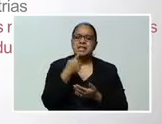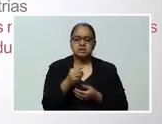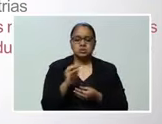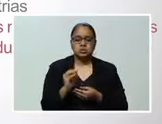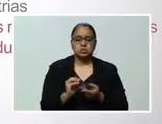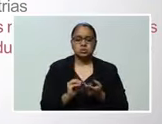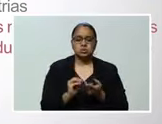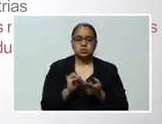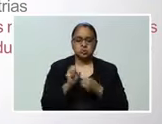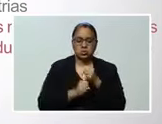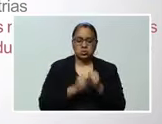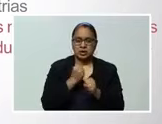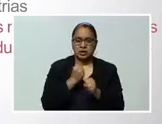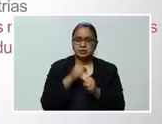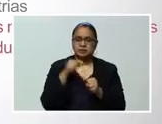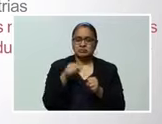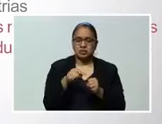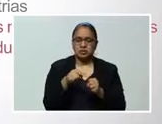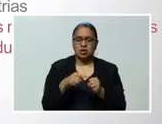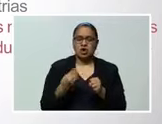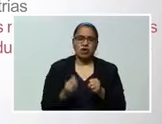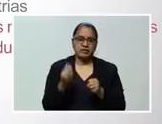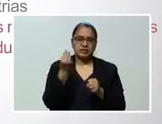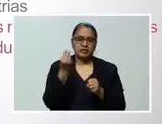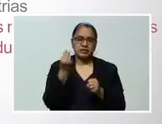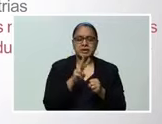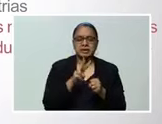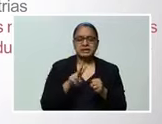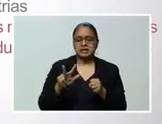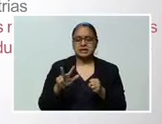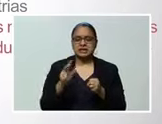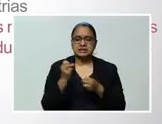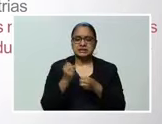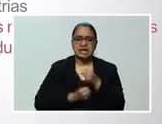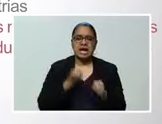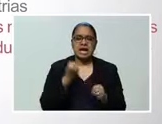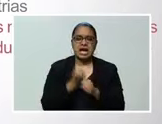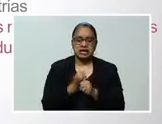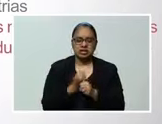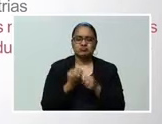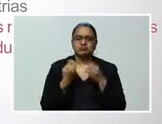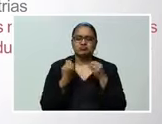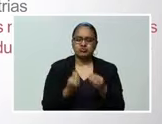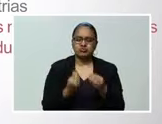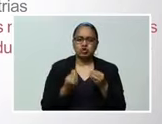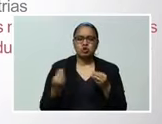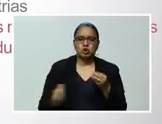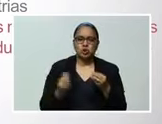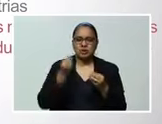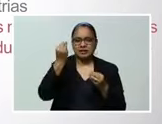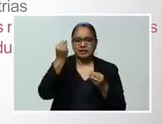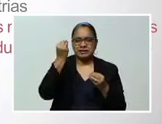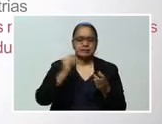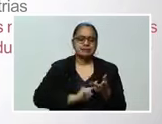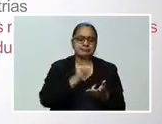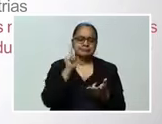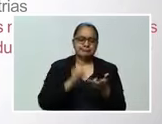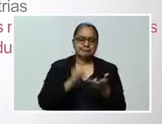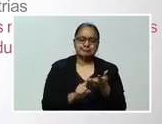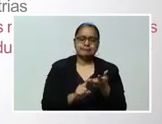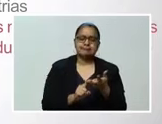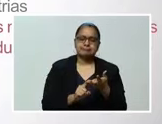es de aproximadamente unos 23 años Estamos hablando de mucha población joven Mucha población